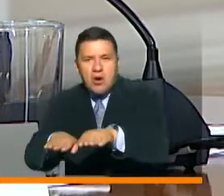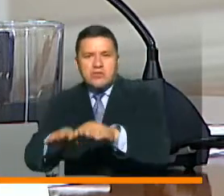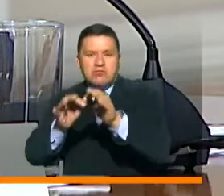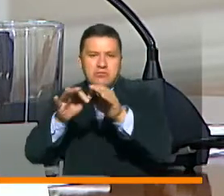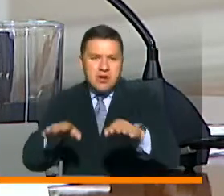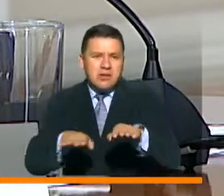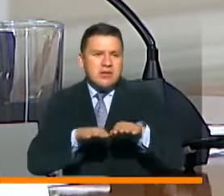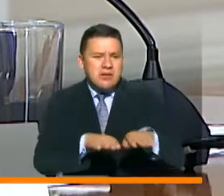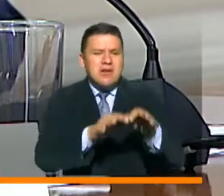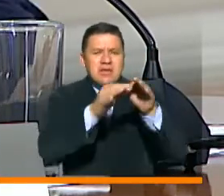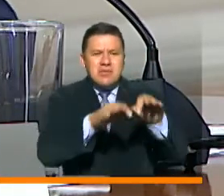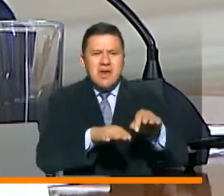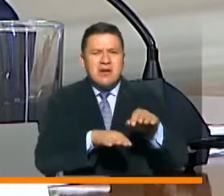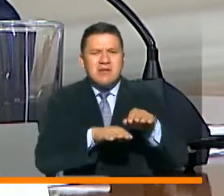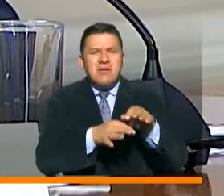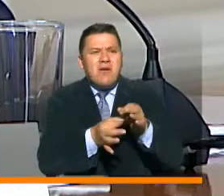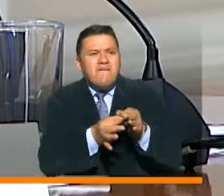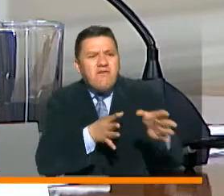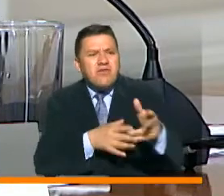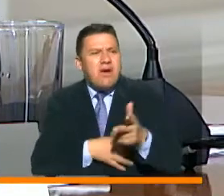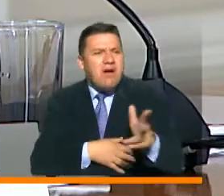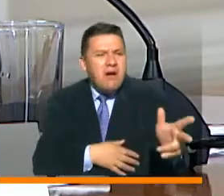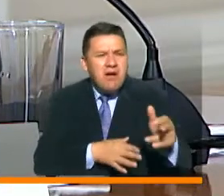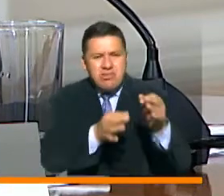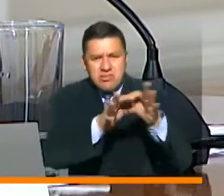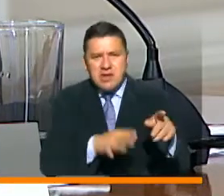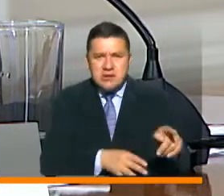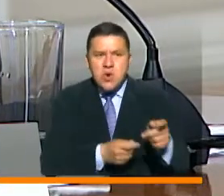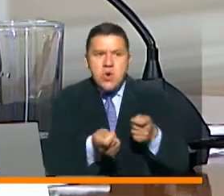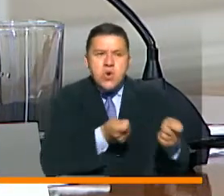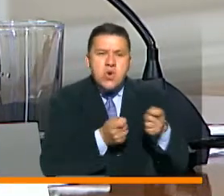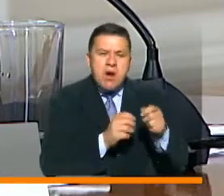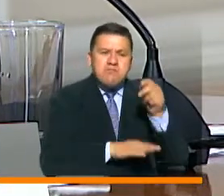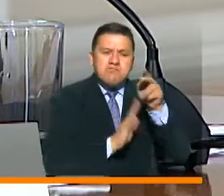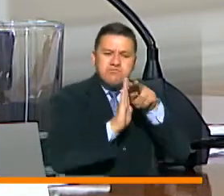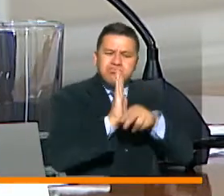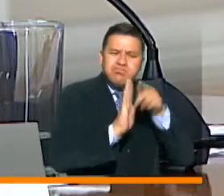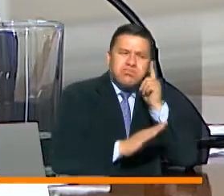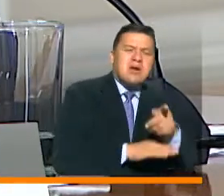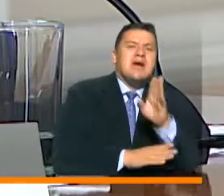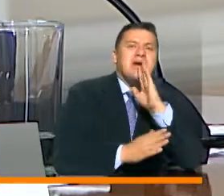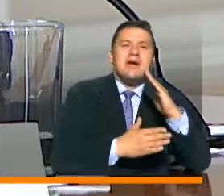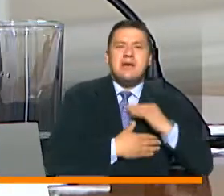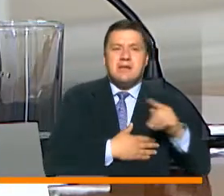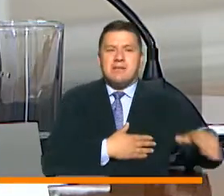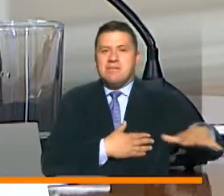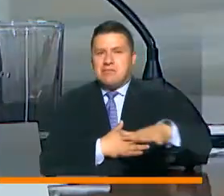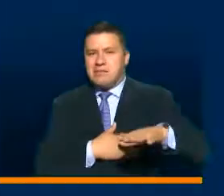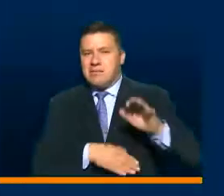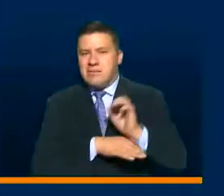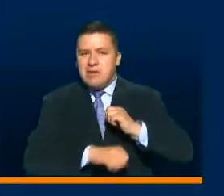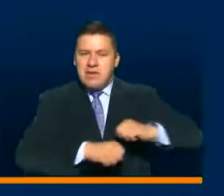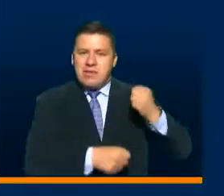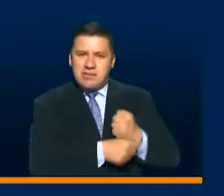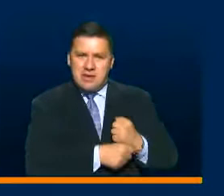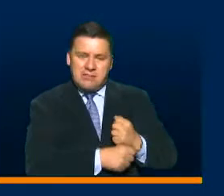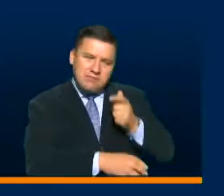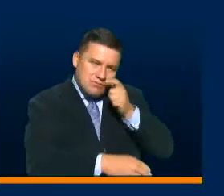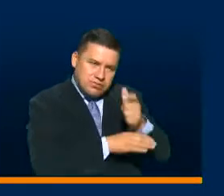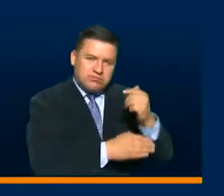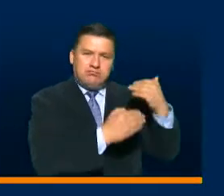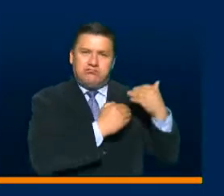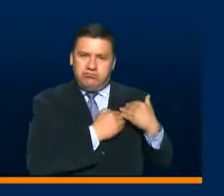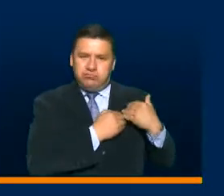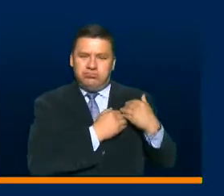estaciones, terminales de transporte intermunicipal, y ese control se realiza por parte de los entes, gestores y los operadores de las